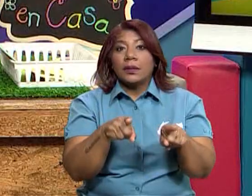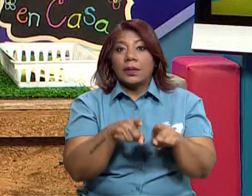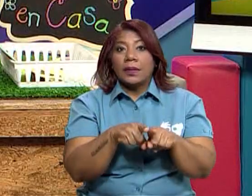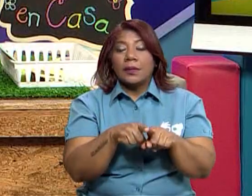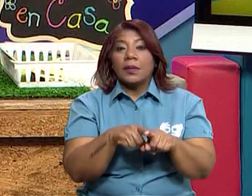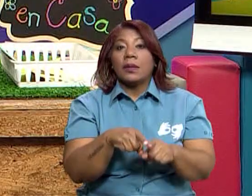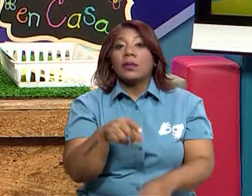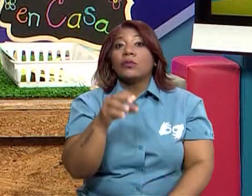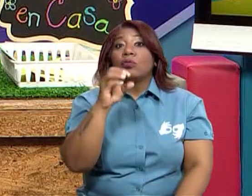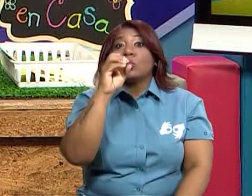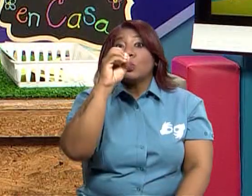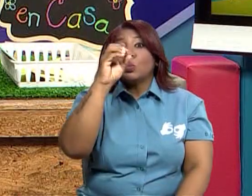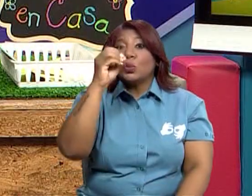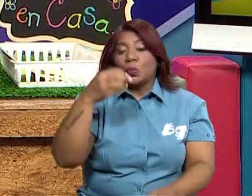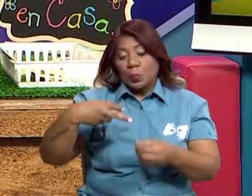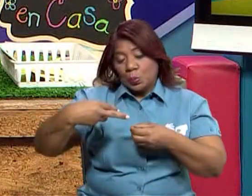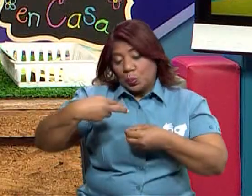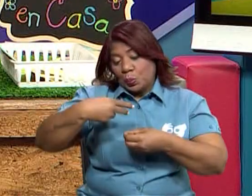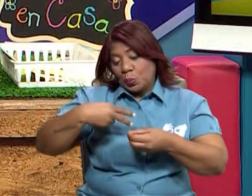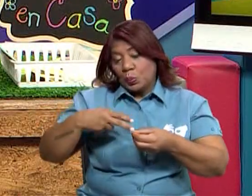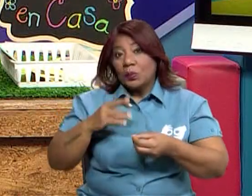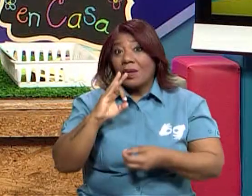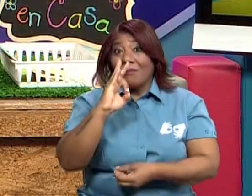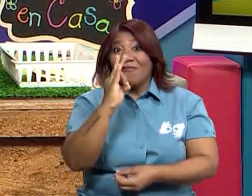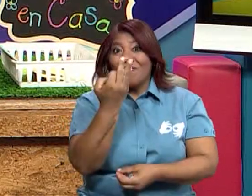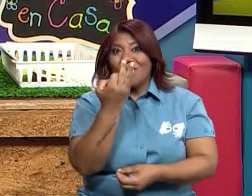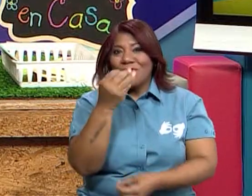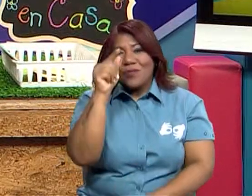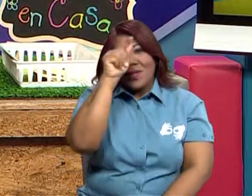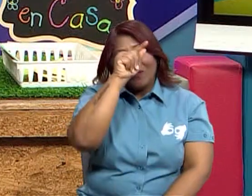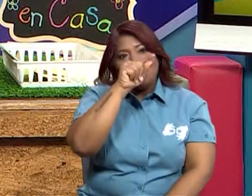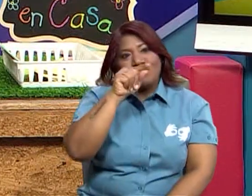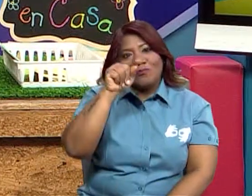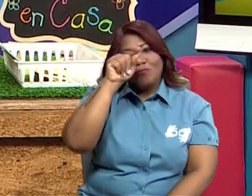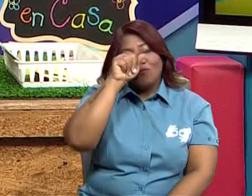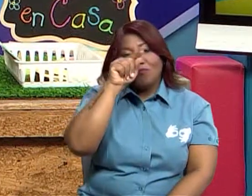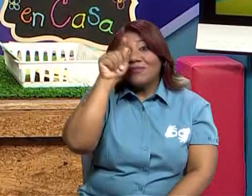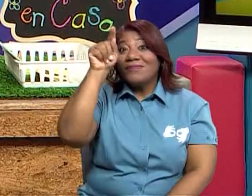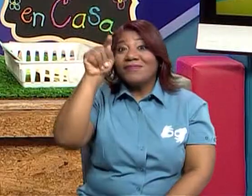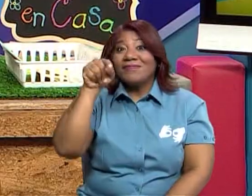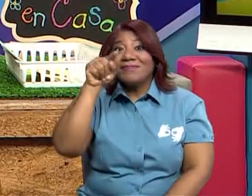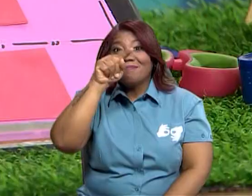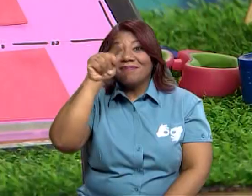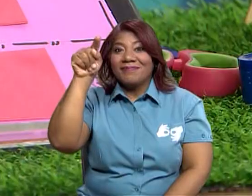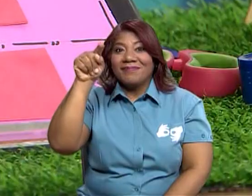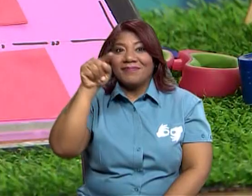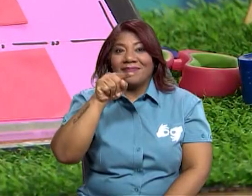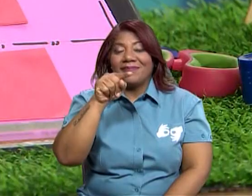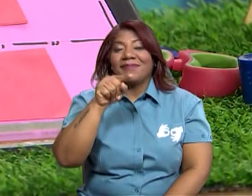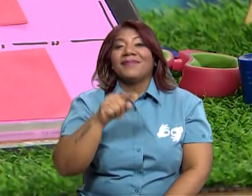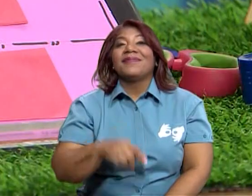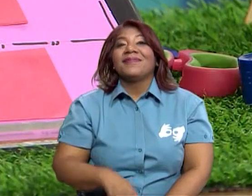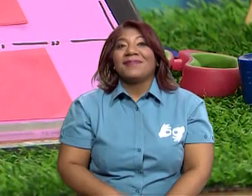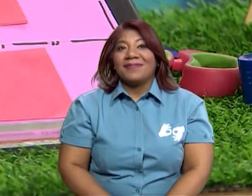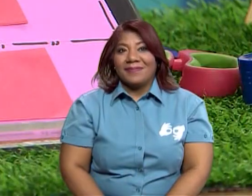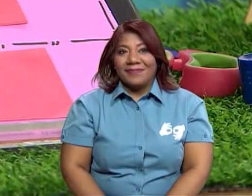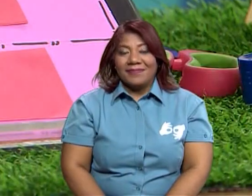circulitos de colores, puedes ponerle estrellas para darle otro sentido,